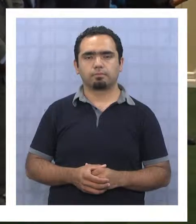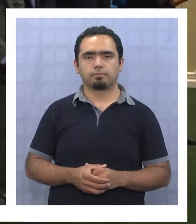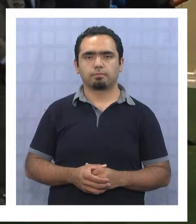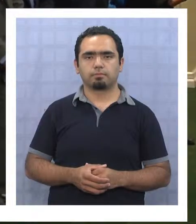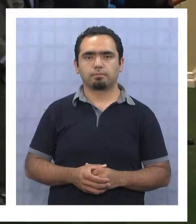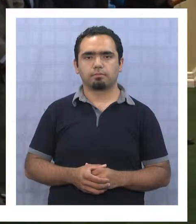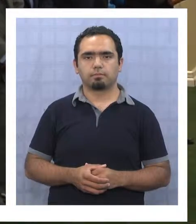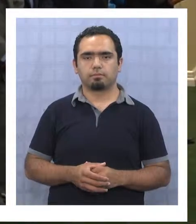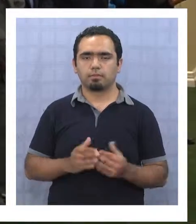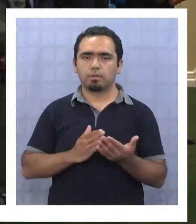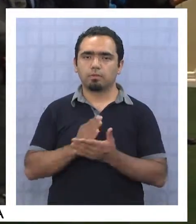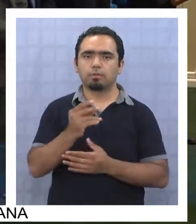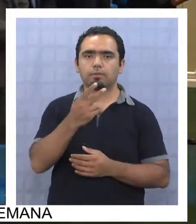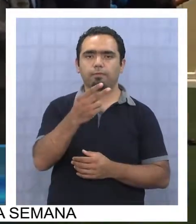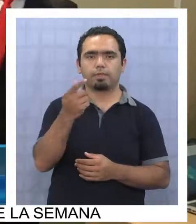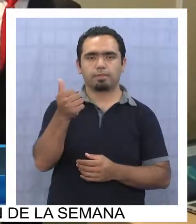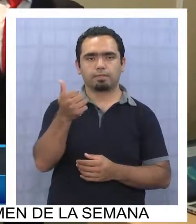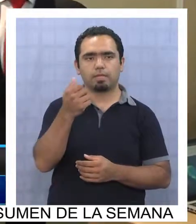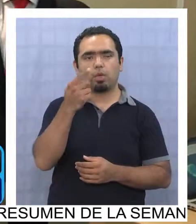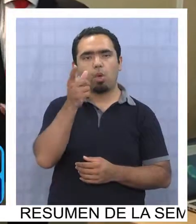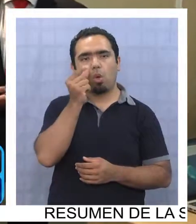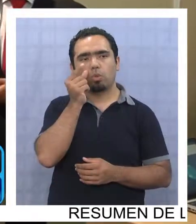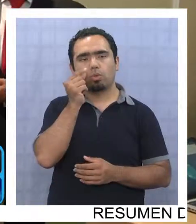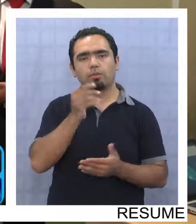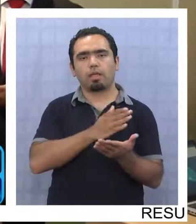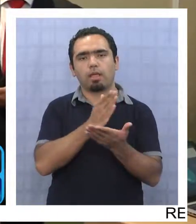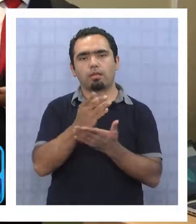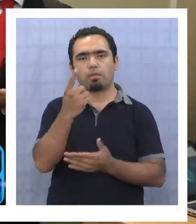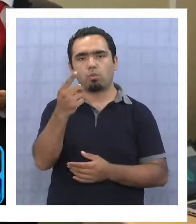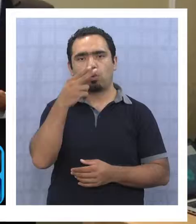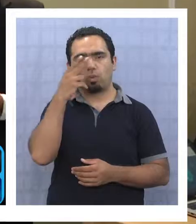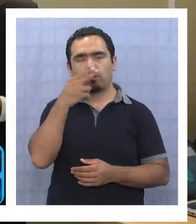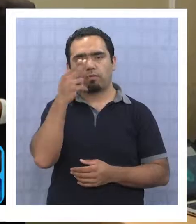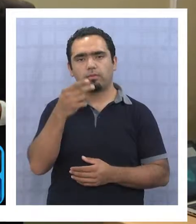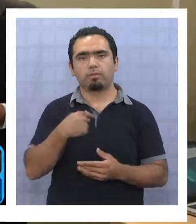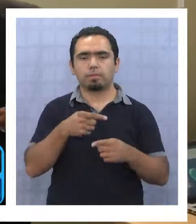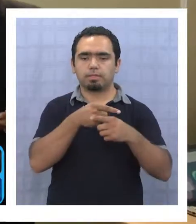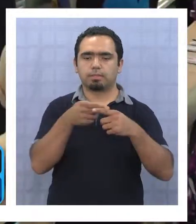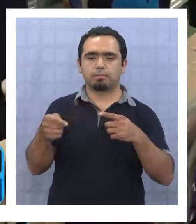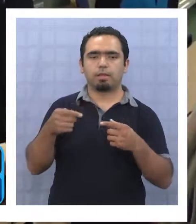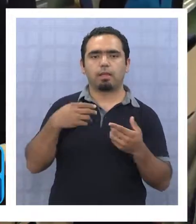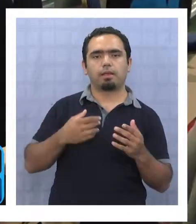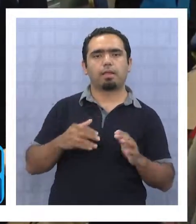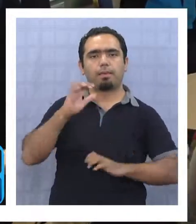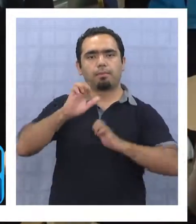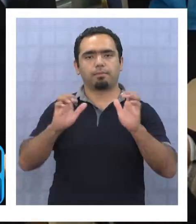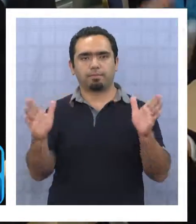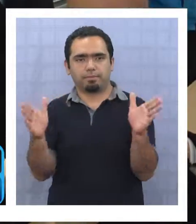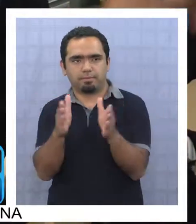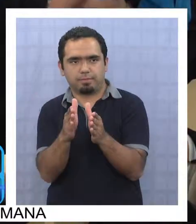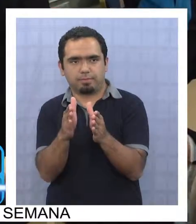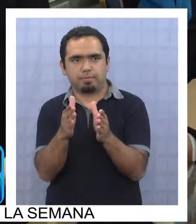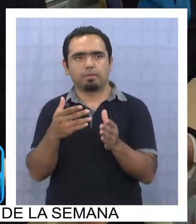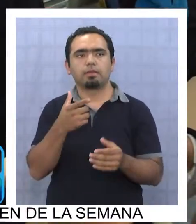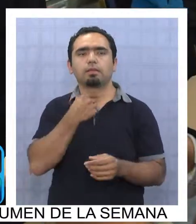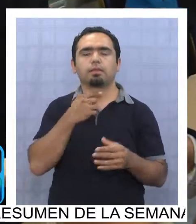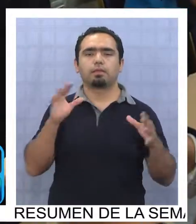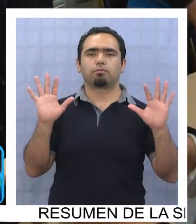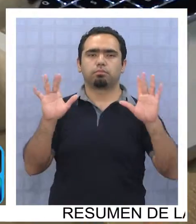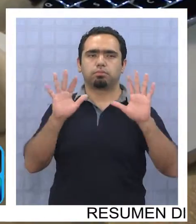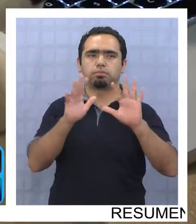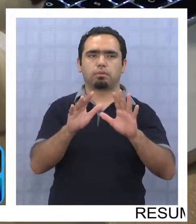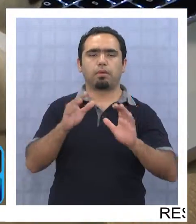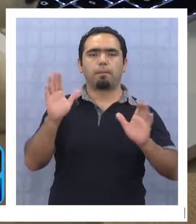A partir del 26 de octubre y hasta el 1 de noviembre, se llevará a cabo la Semana de la PyME, instancia que espera reunir a